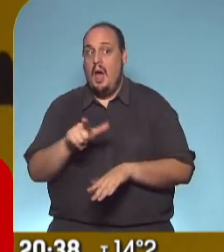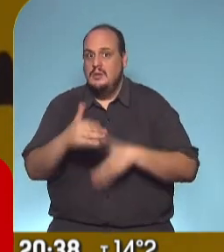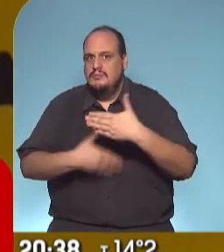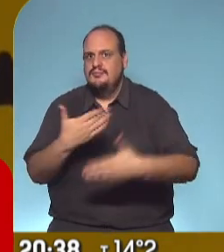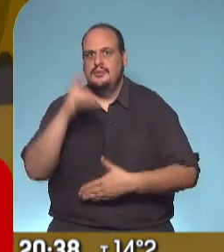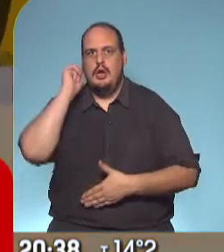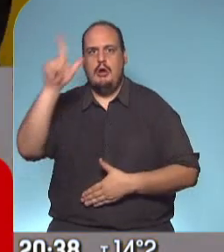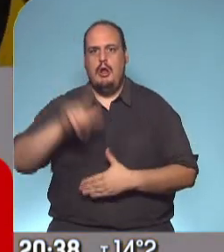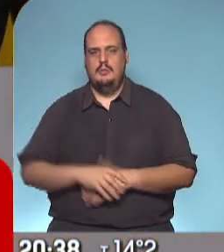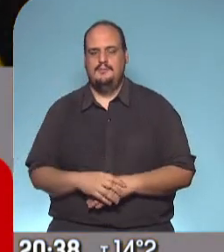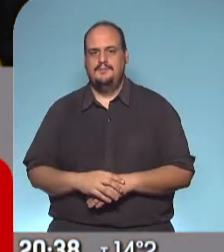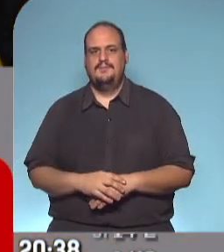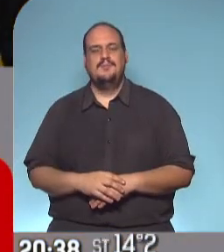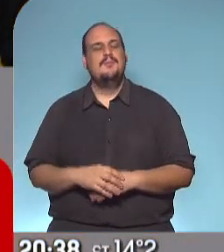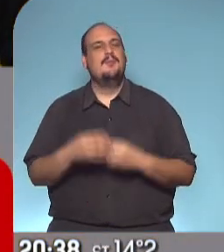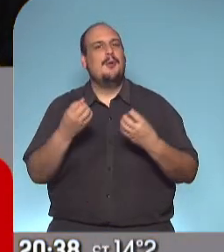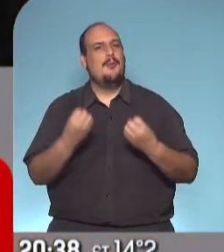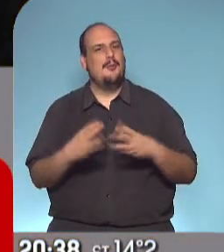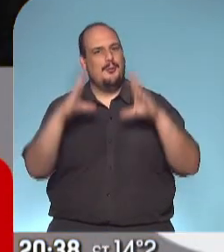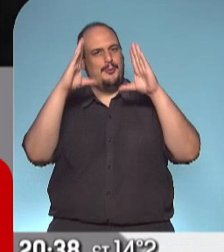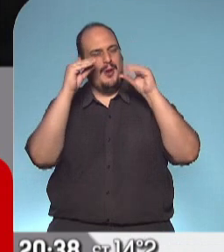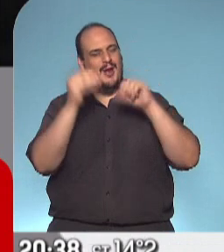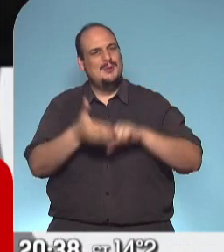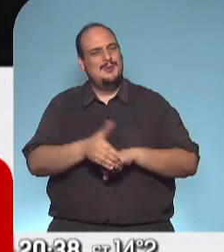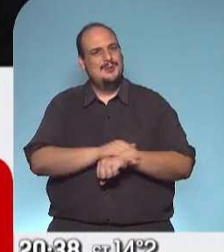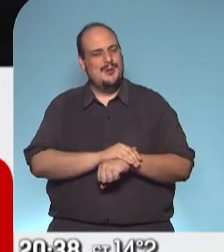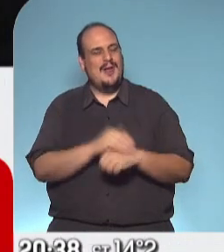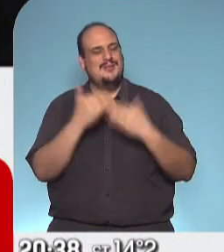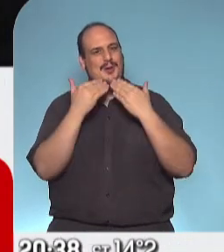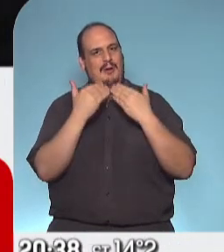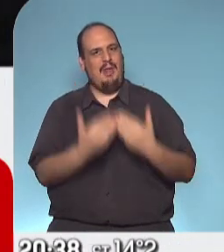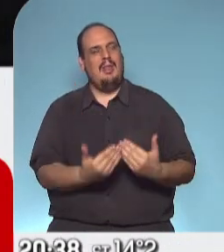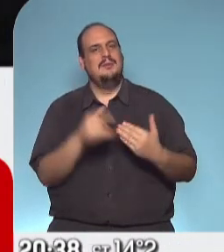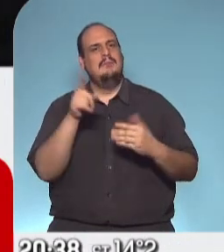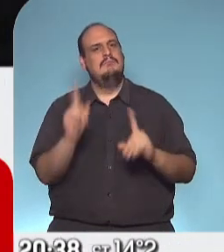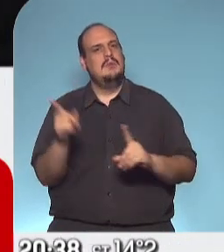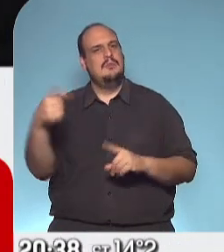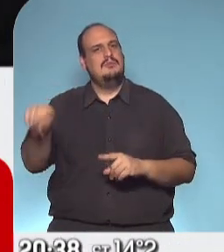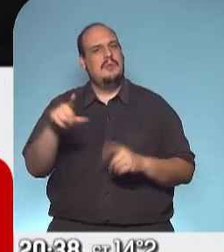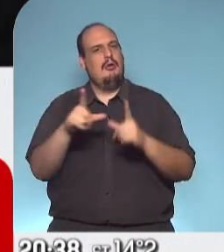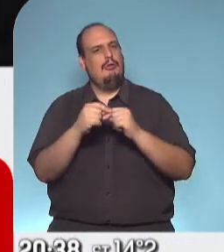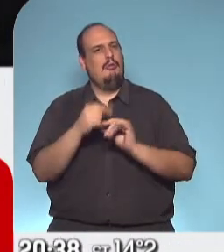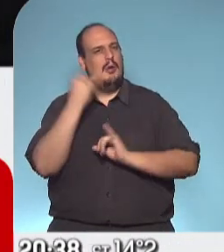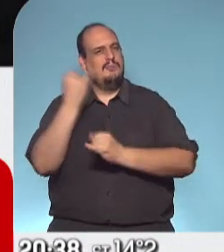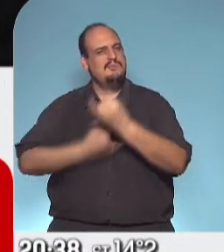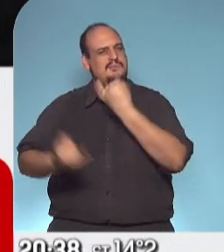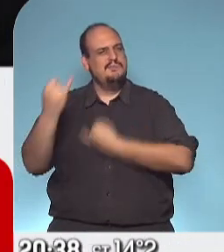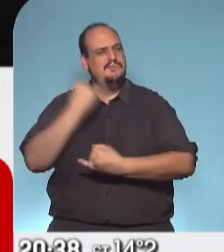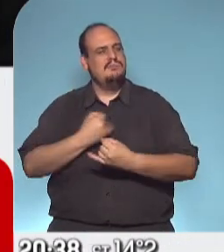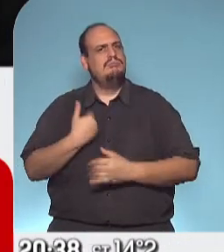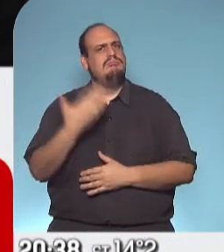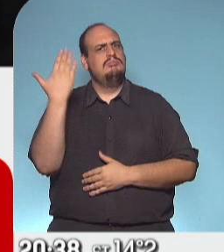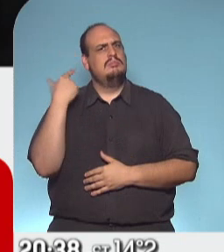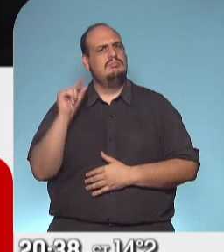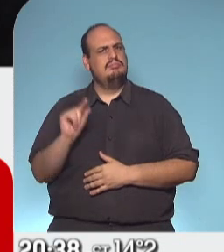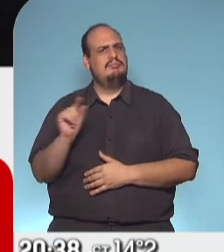Muchas gracias y buenas noches, Horacio. A propósito de algunos números que empieza a dar, hace un rato aquí decía, quizás